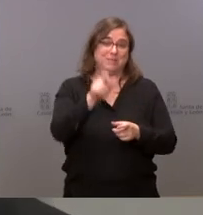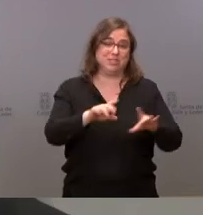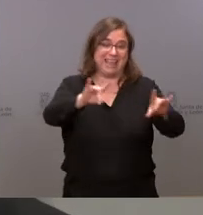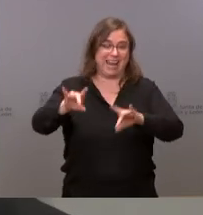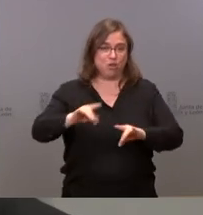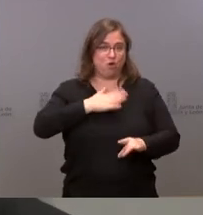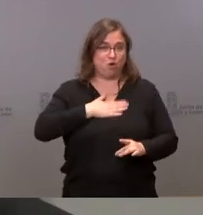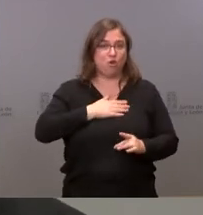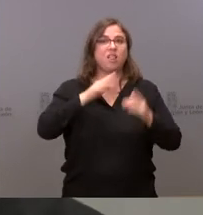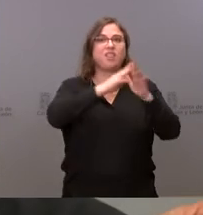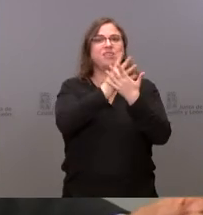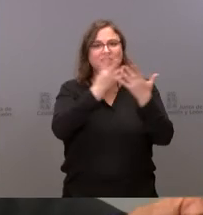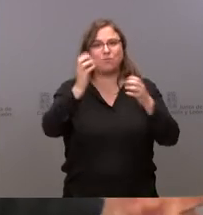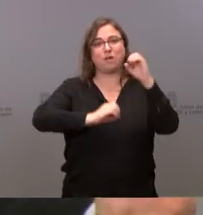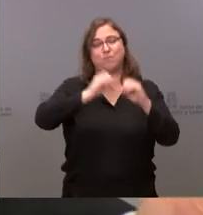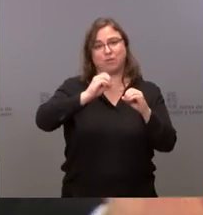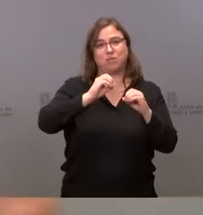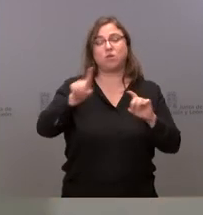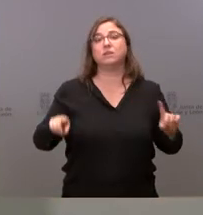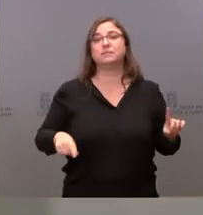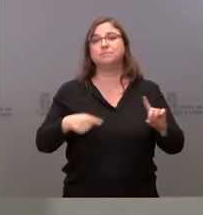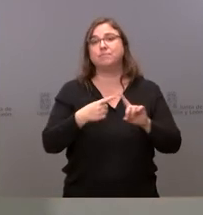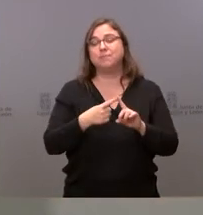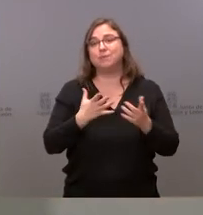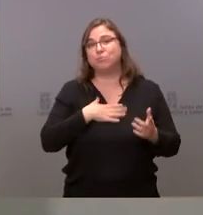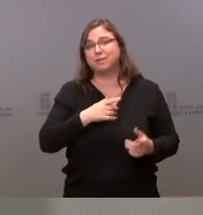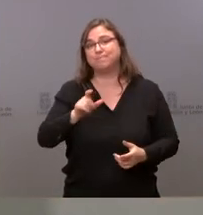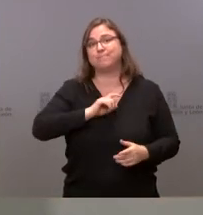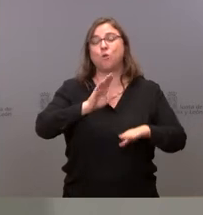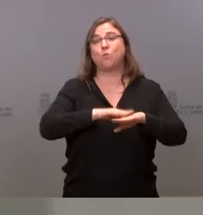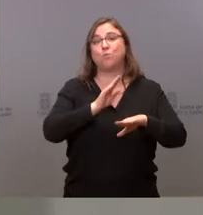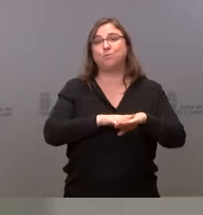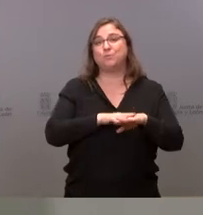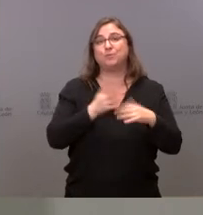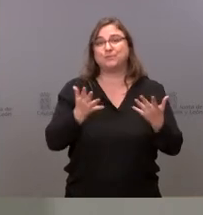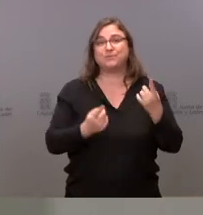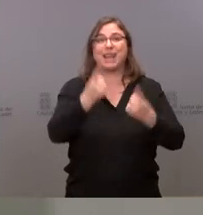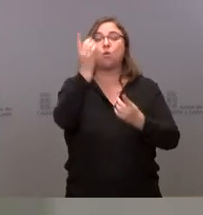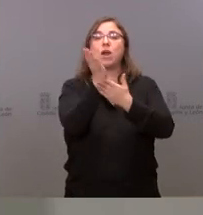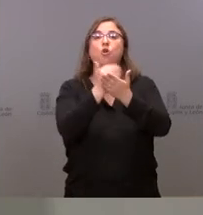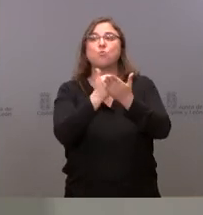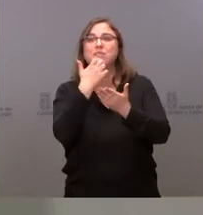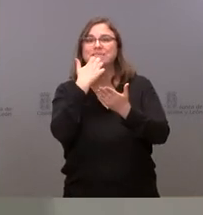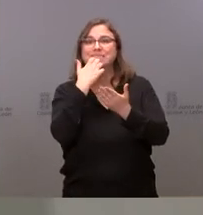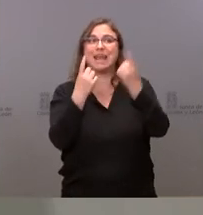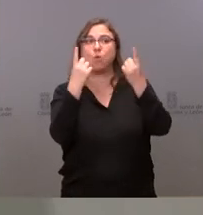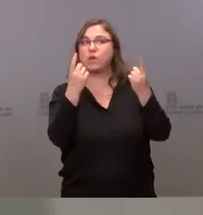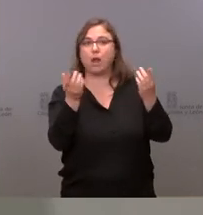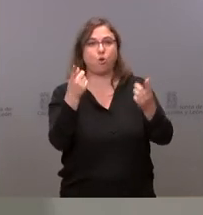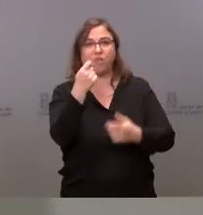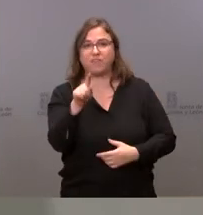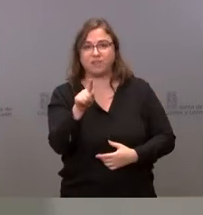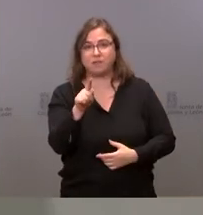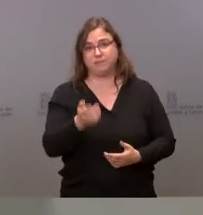territorio de España más lo que nos pueda corresponder como consecuencia de que hubiera alguna comunidad autónoma si la hay que no lo solicite